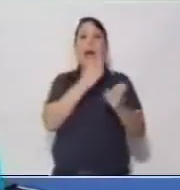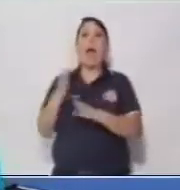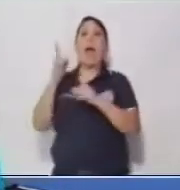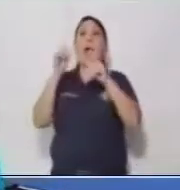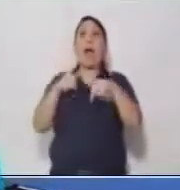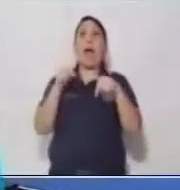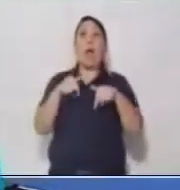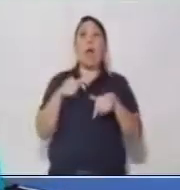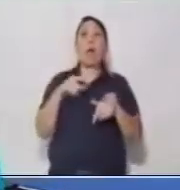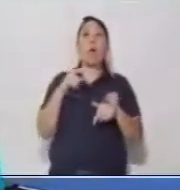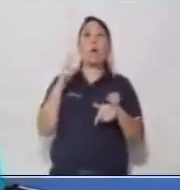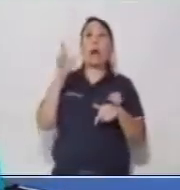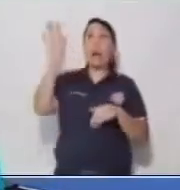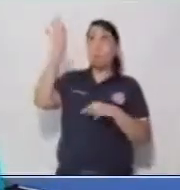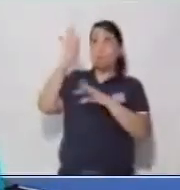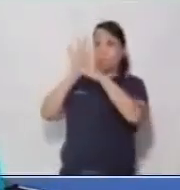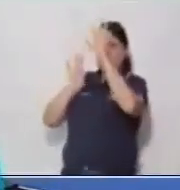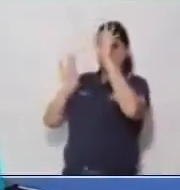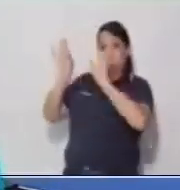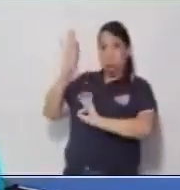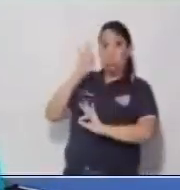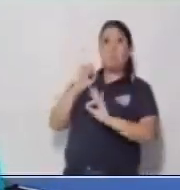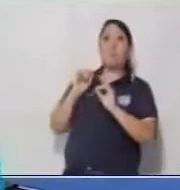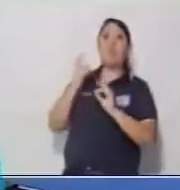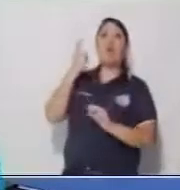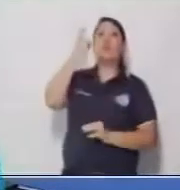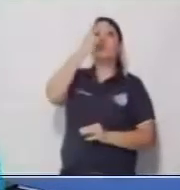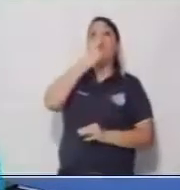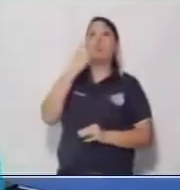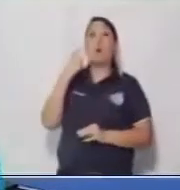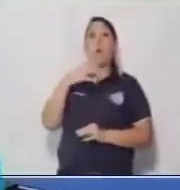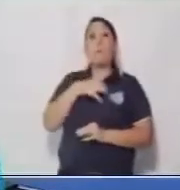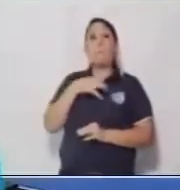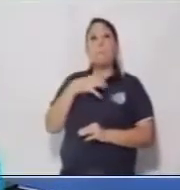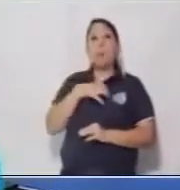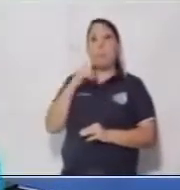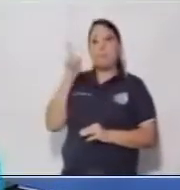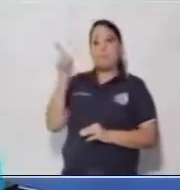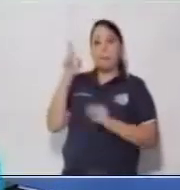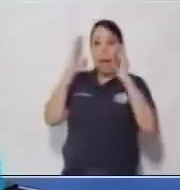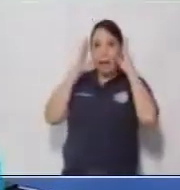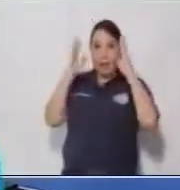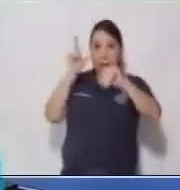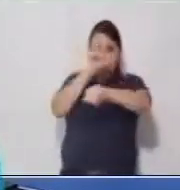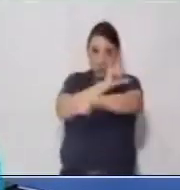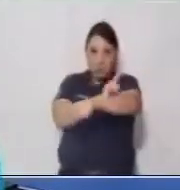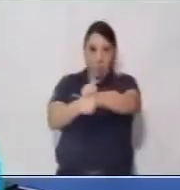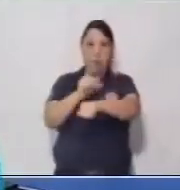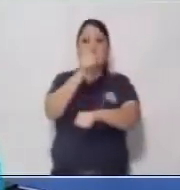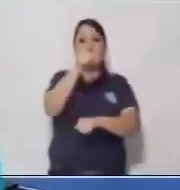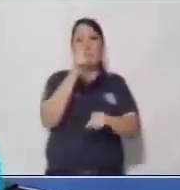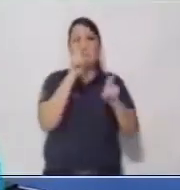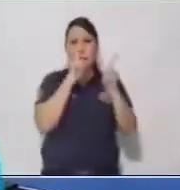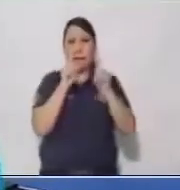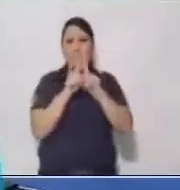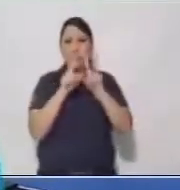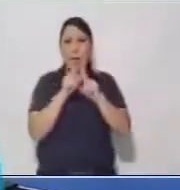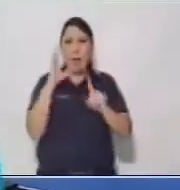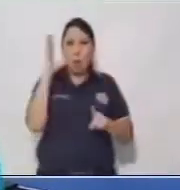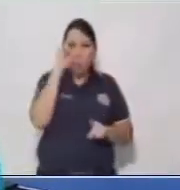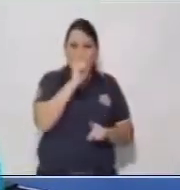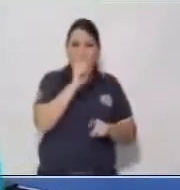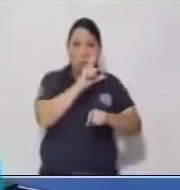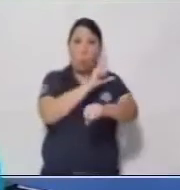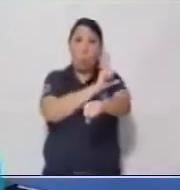todos los sustantivos propios que escuchamos en el cuento. Si ustedes se dieron cuenta, nuestro